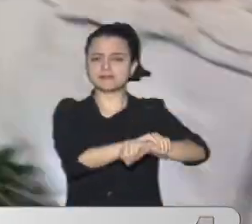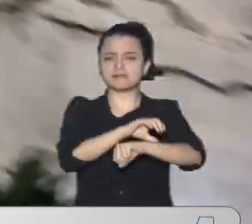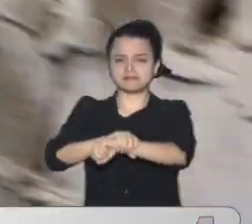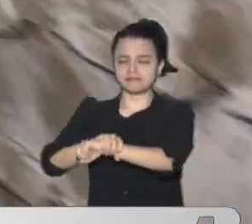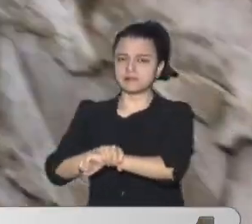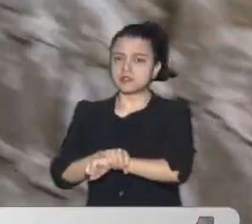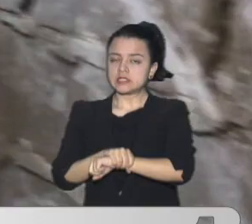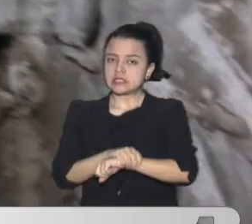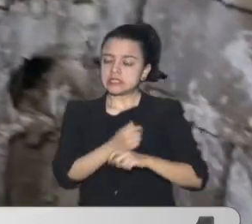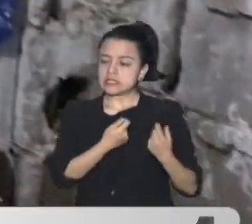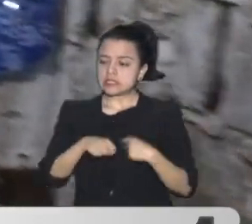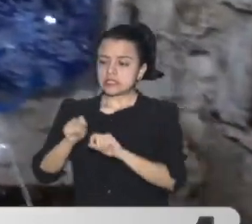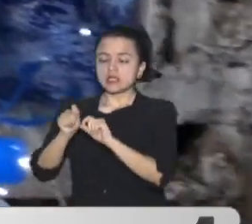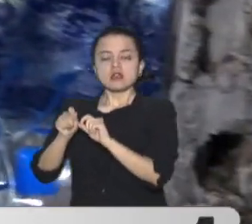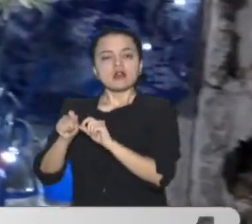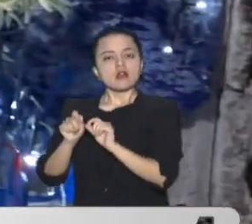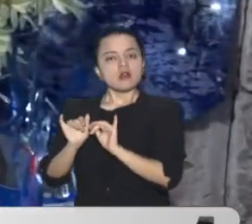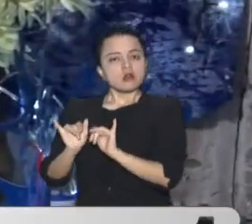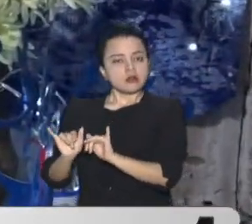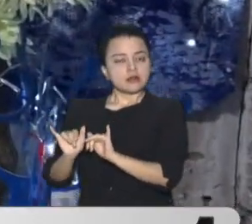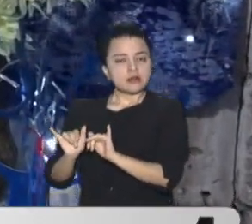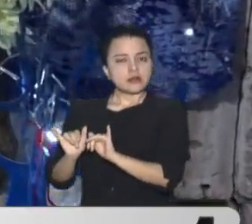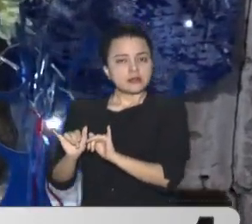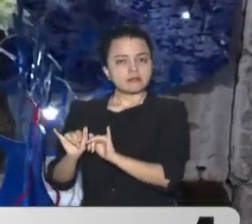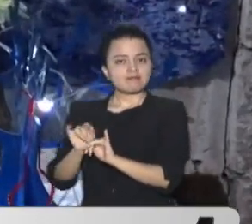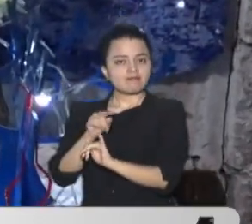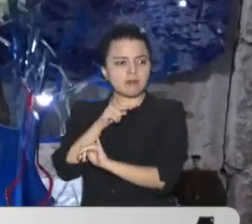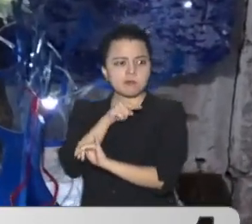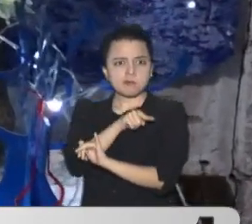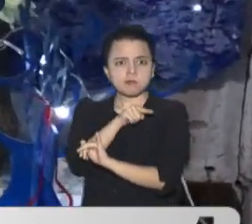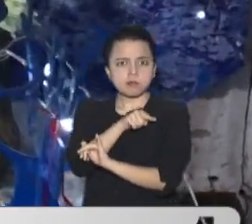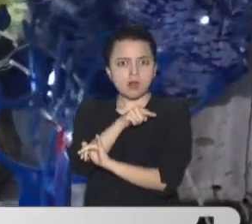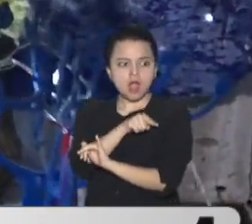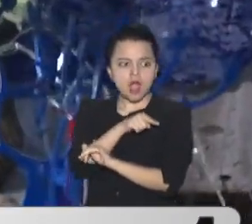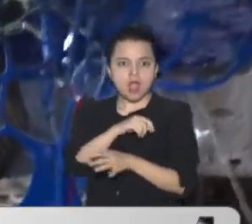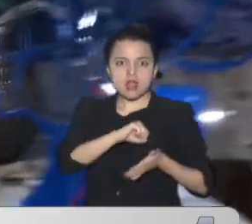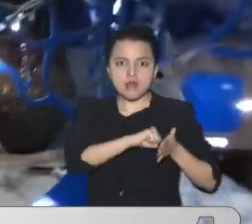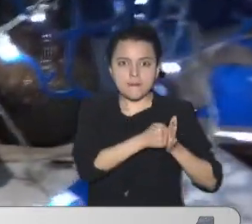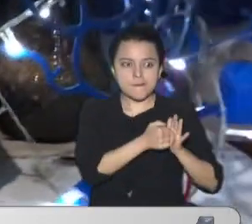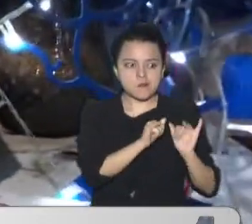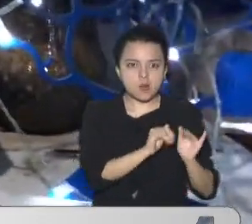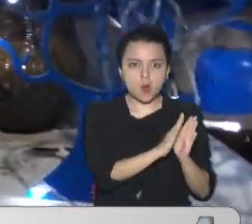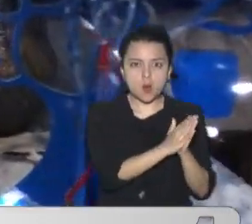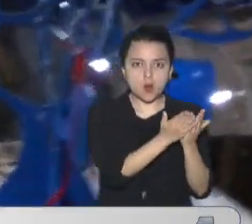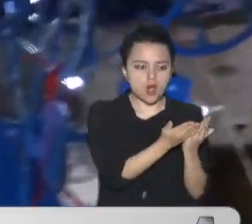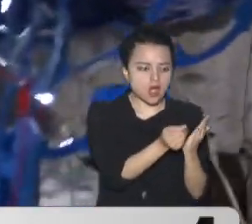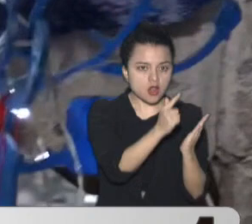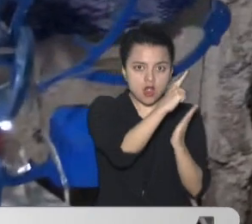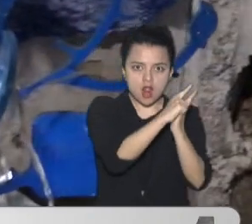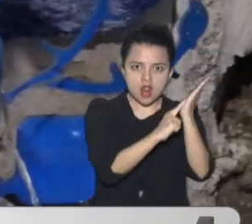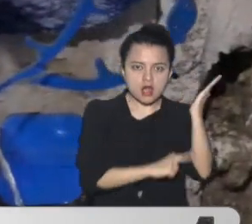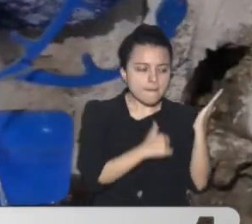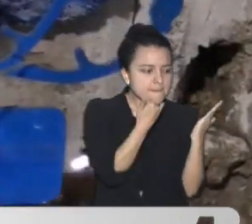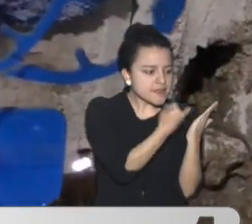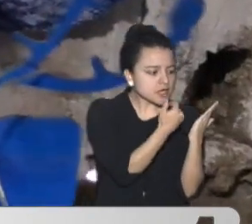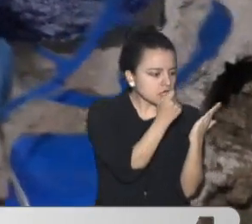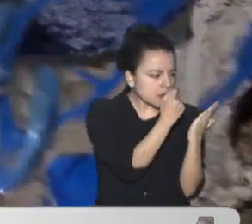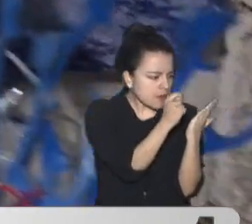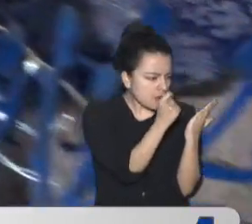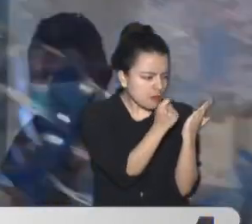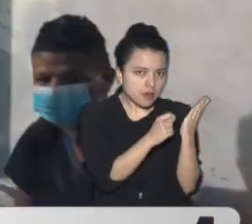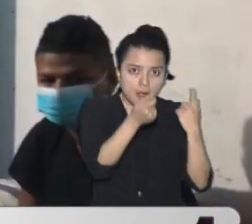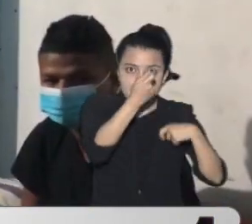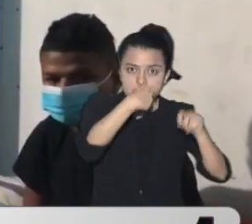Se encontró En el lugar Un cuaderno En el cual Se tenía El listado De las